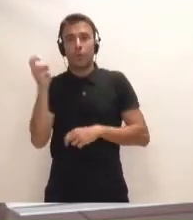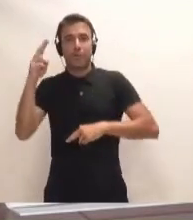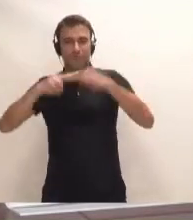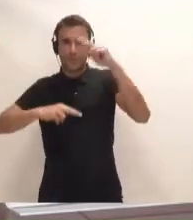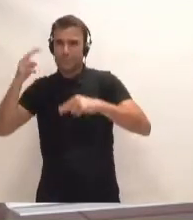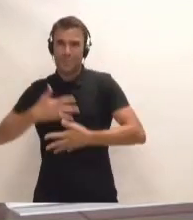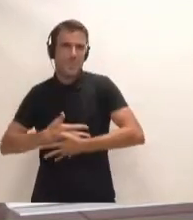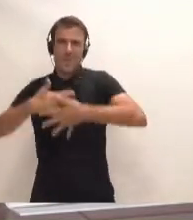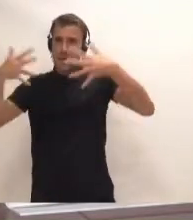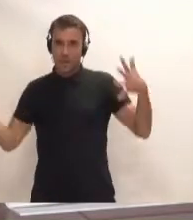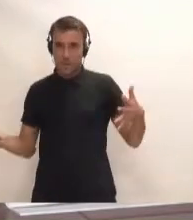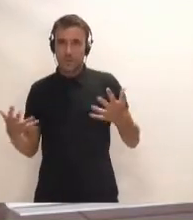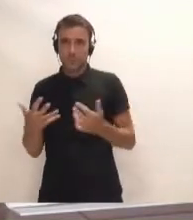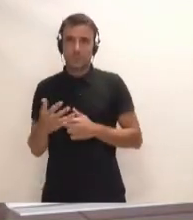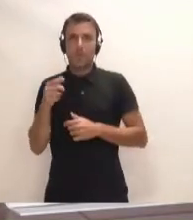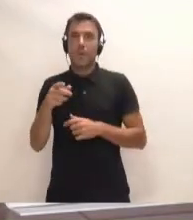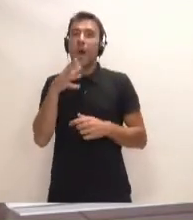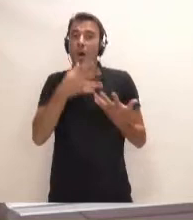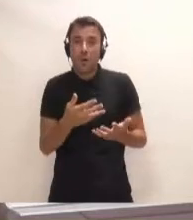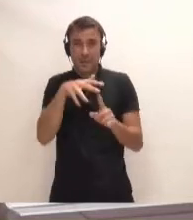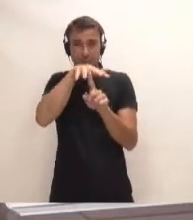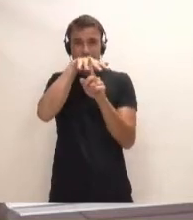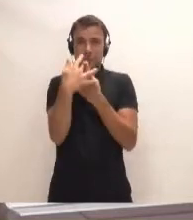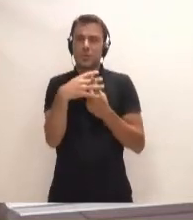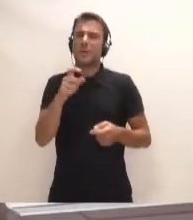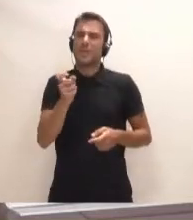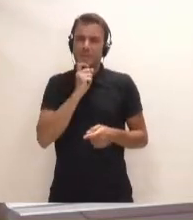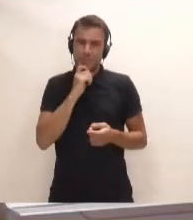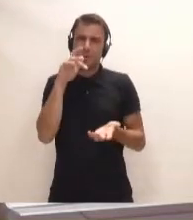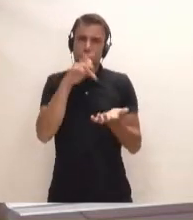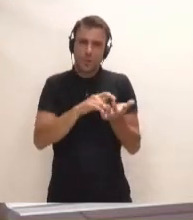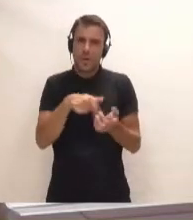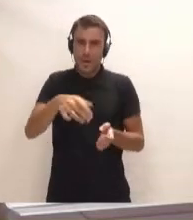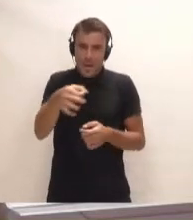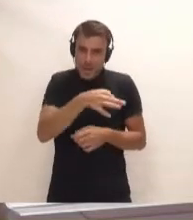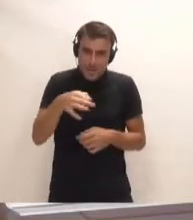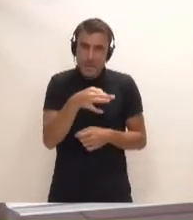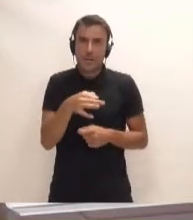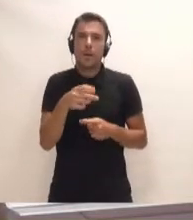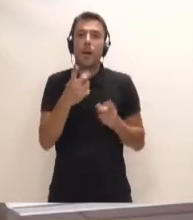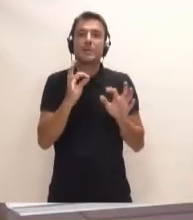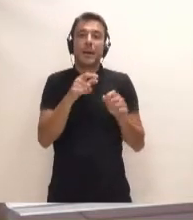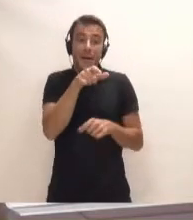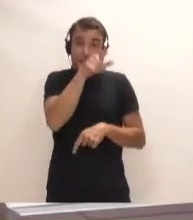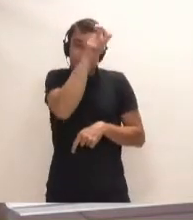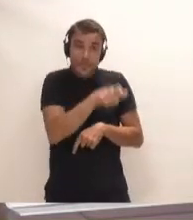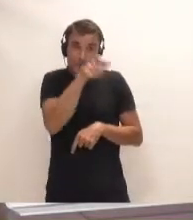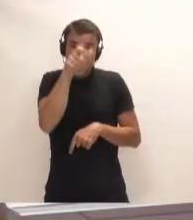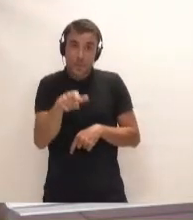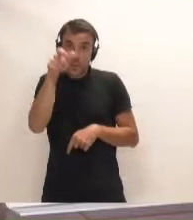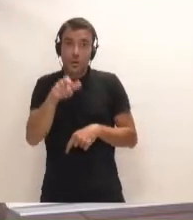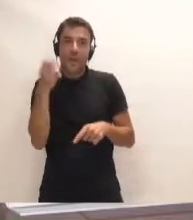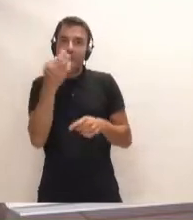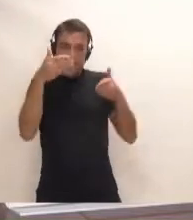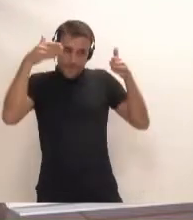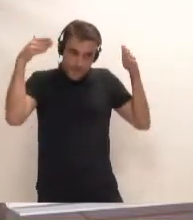Hemos estado viviendo situaciones muy difíciles en esta isla con personas que deberían de ser el centro de las políticas